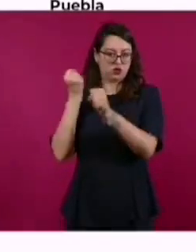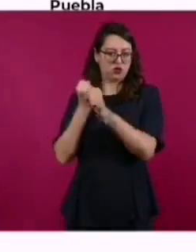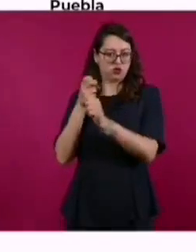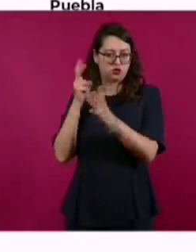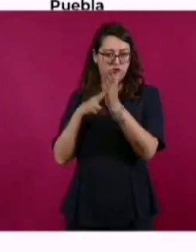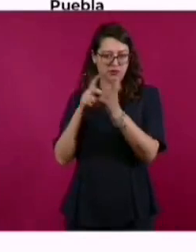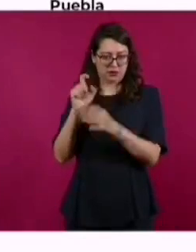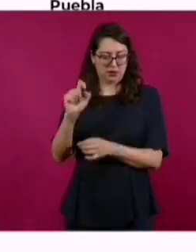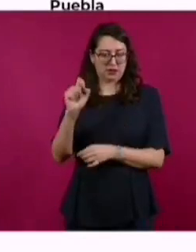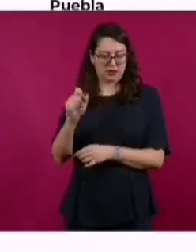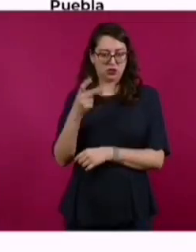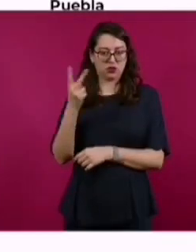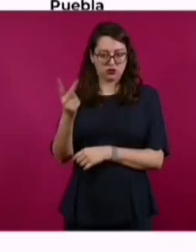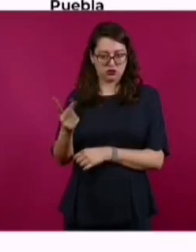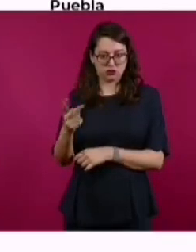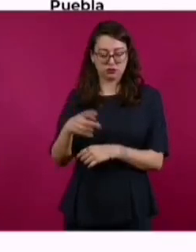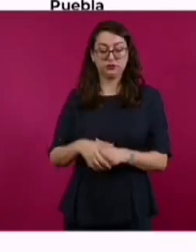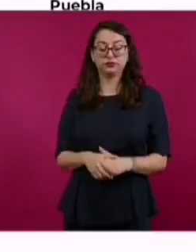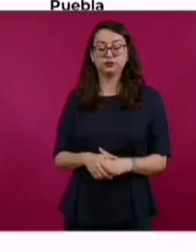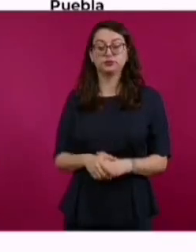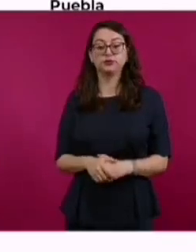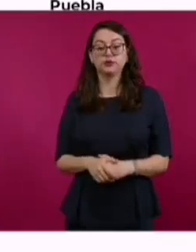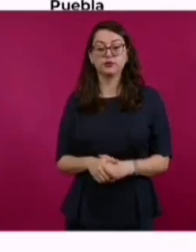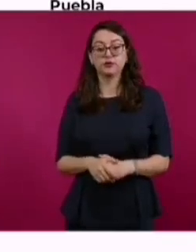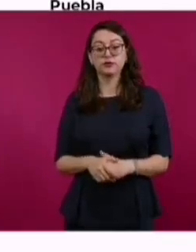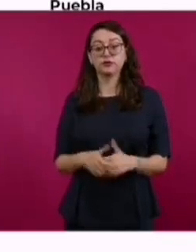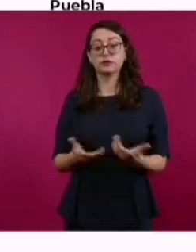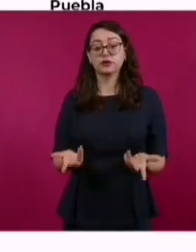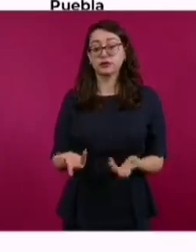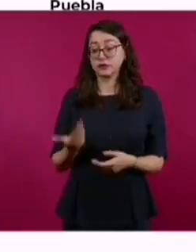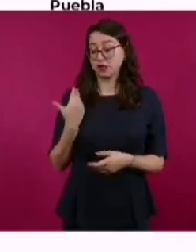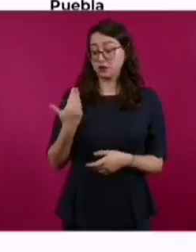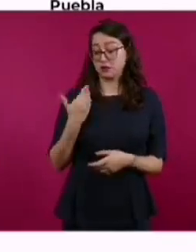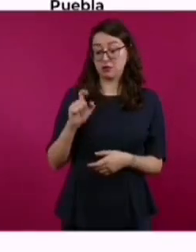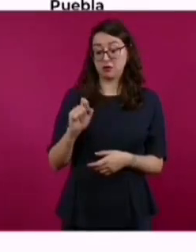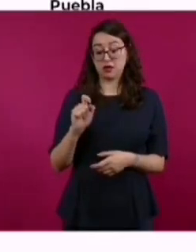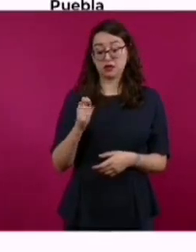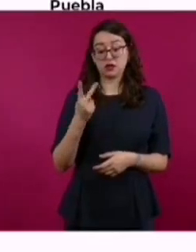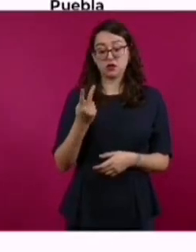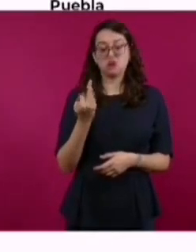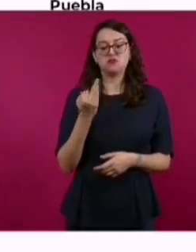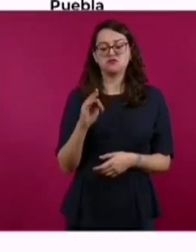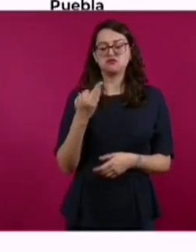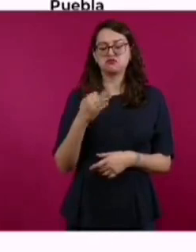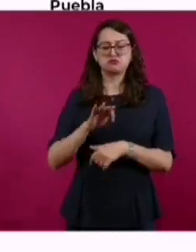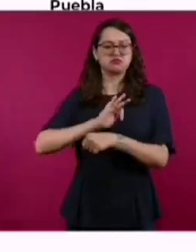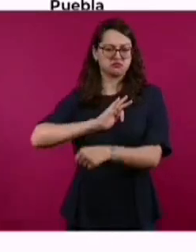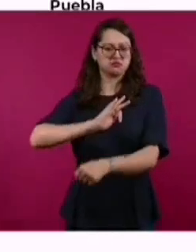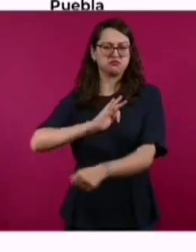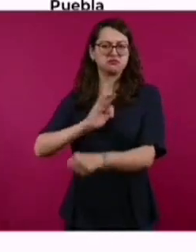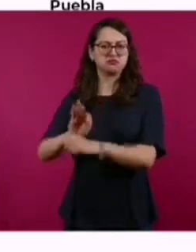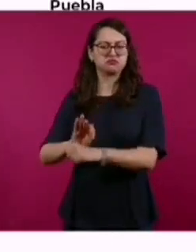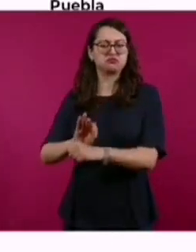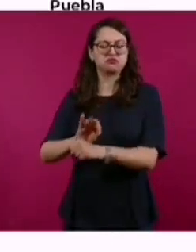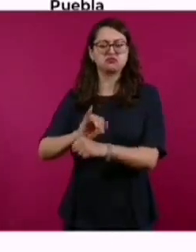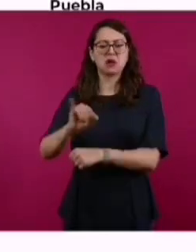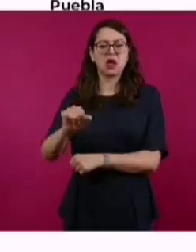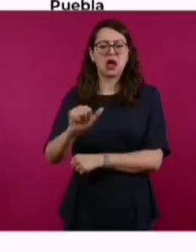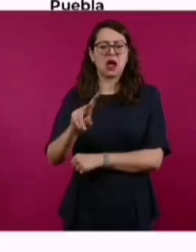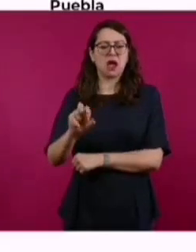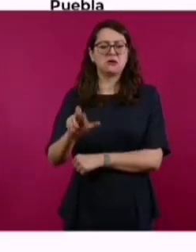2022 en Puebla. El tribunal, el 22 de febrero, otorgó un amparo a Javier N.